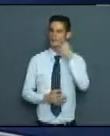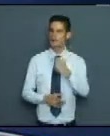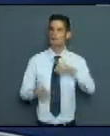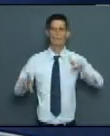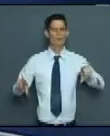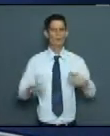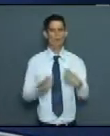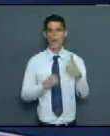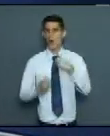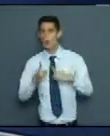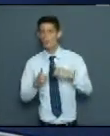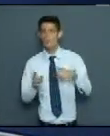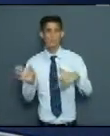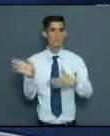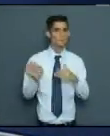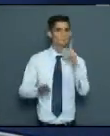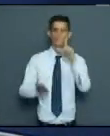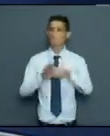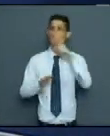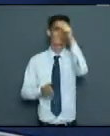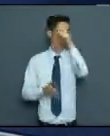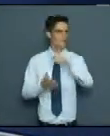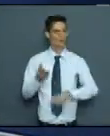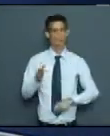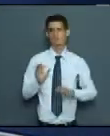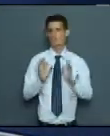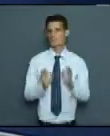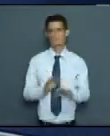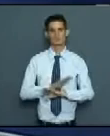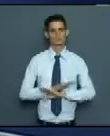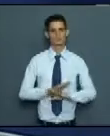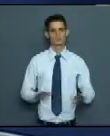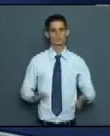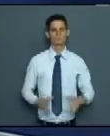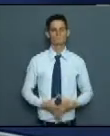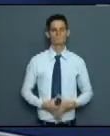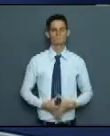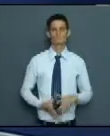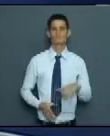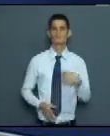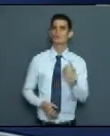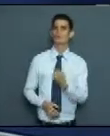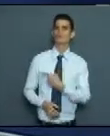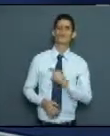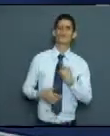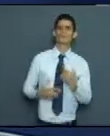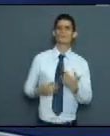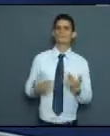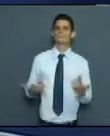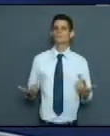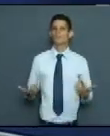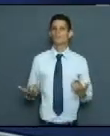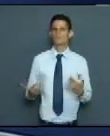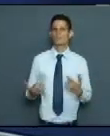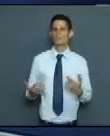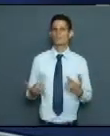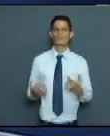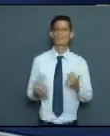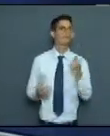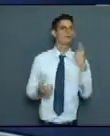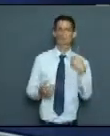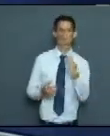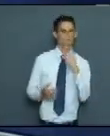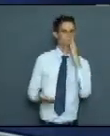ahí se aplican los decretos, si hay que aplicarlos. No estamos esperando que aparezcan, sino siempre vamos